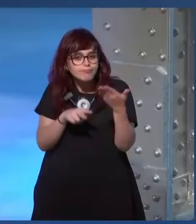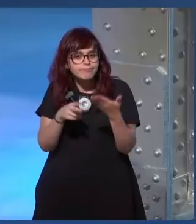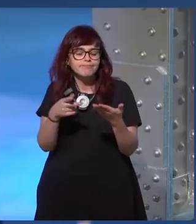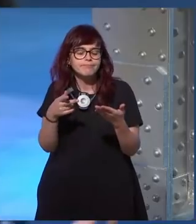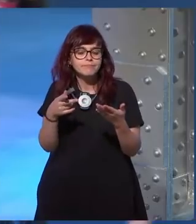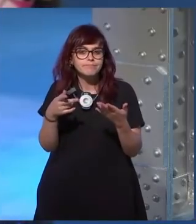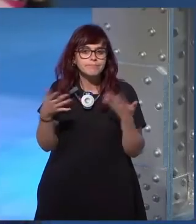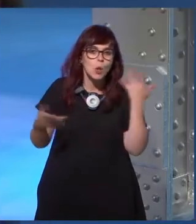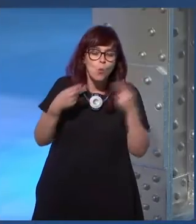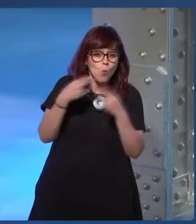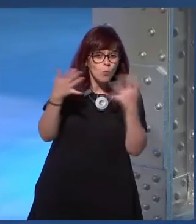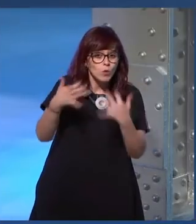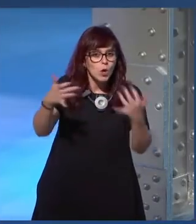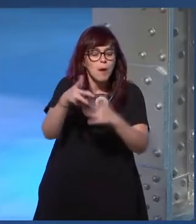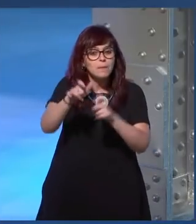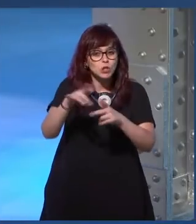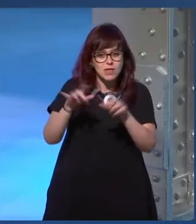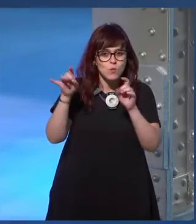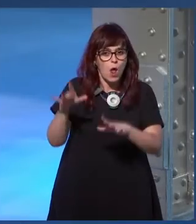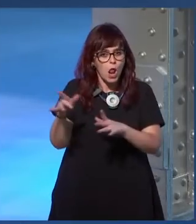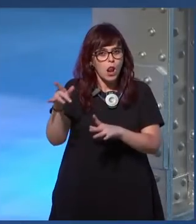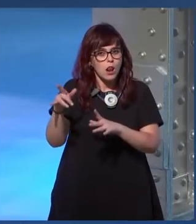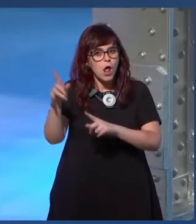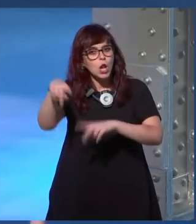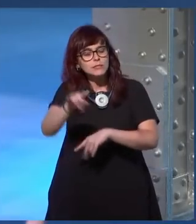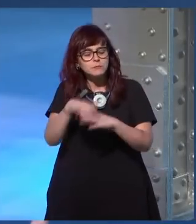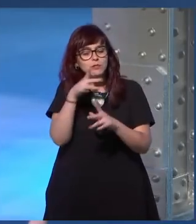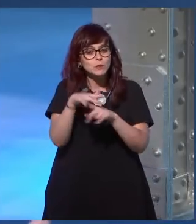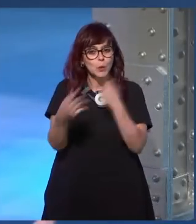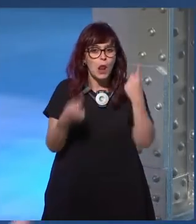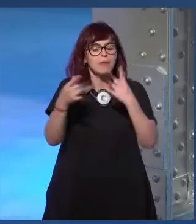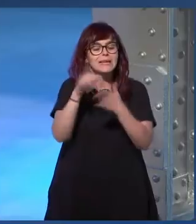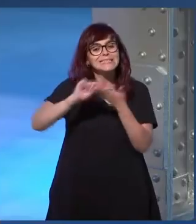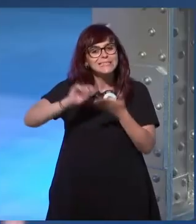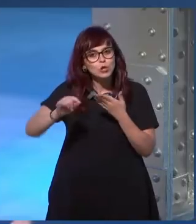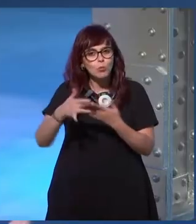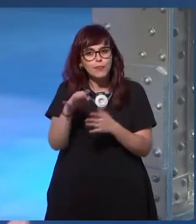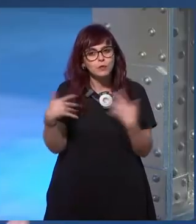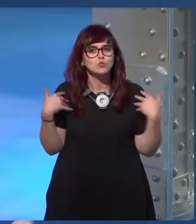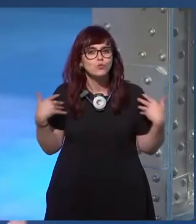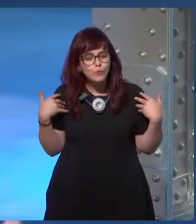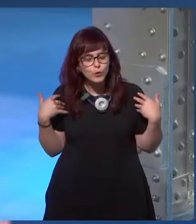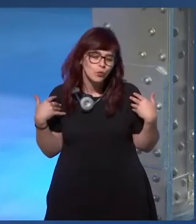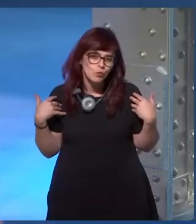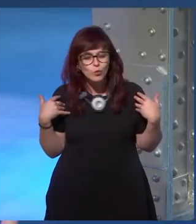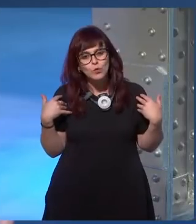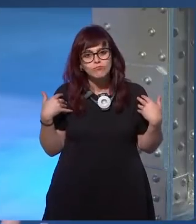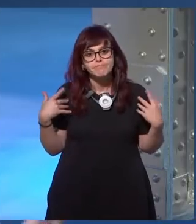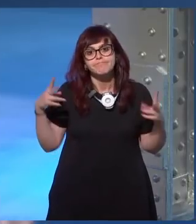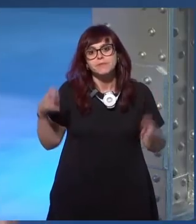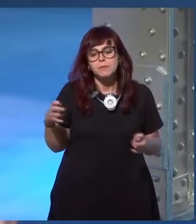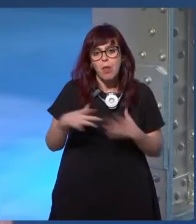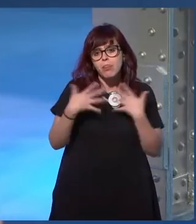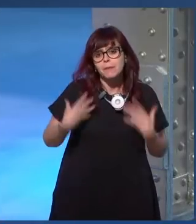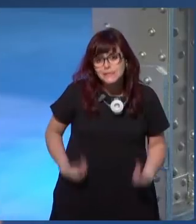tiene está en la misma situación pero siempre hay situaciones como escritores en las que podemos sufrir de cuestiones